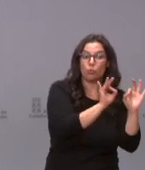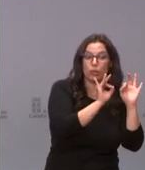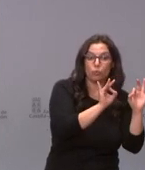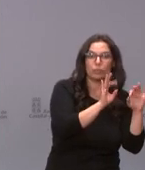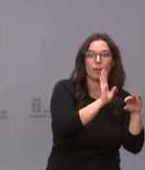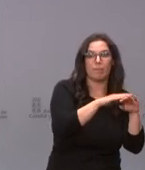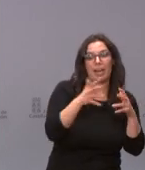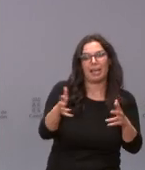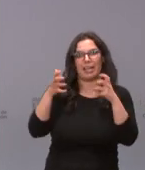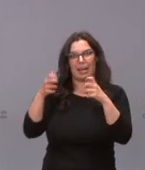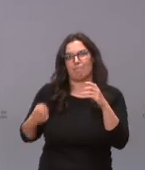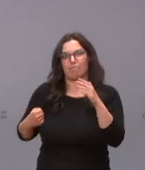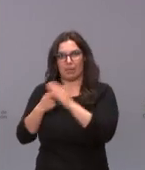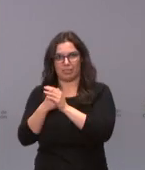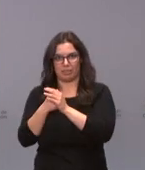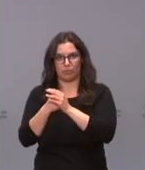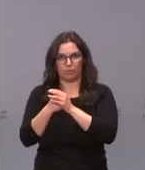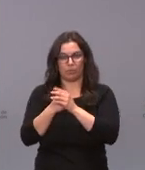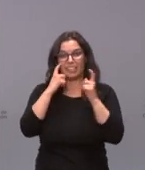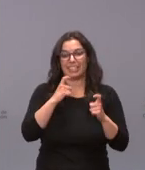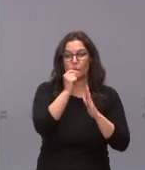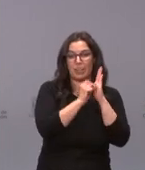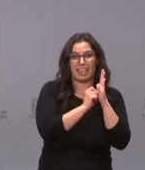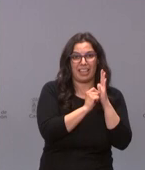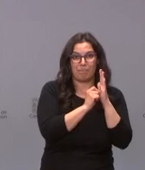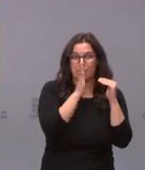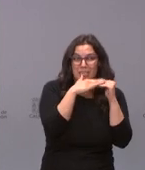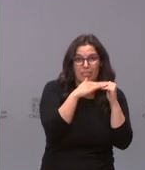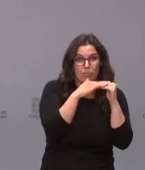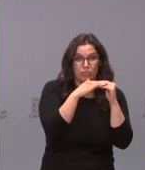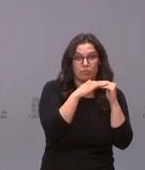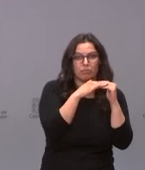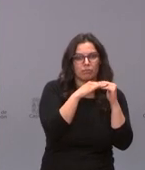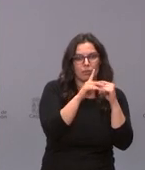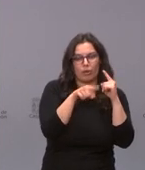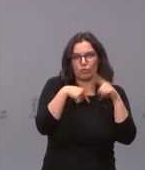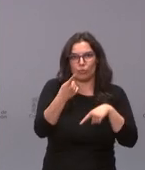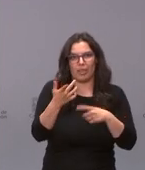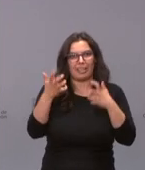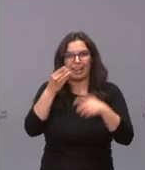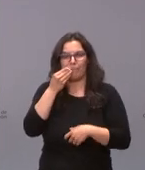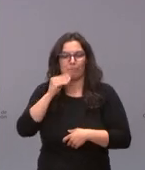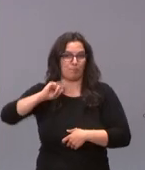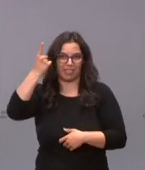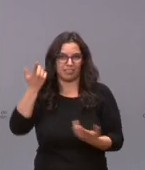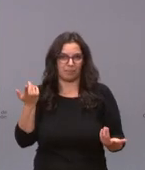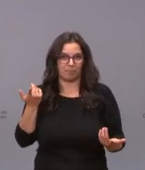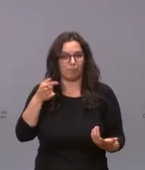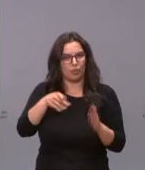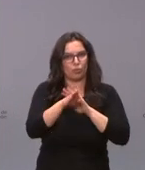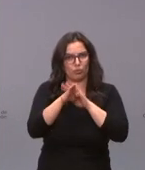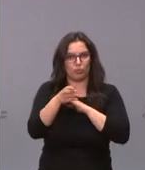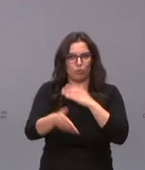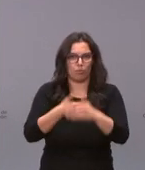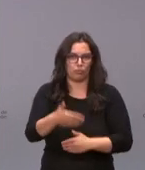hacer la menor cantidad de medidas posibles que surgen el mayor efecto y en eso seguimos y además esperamos